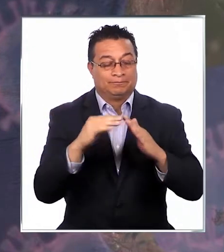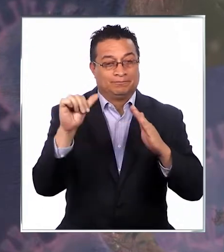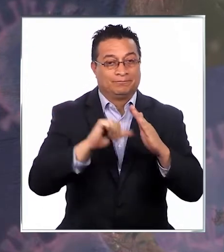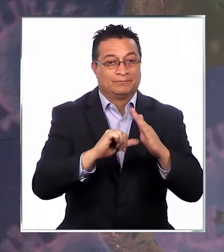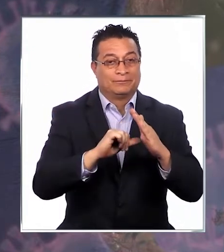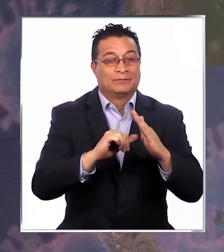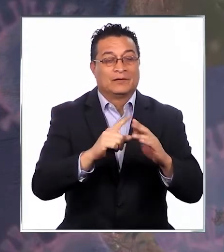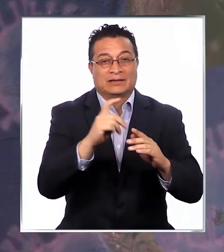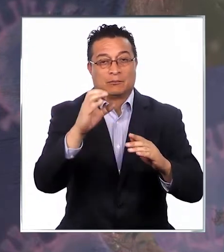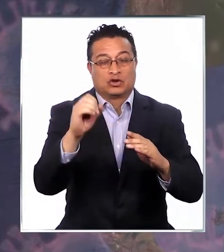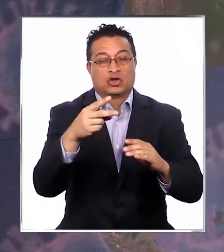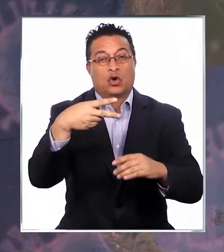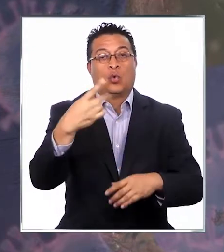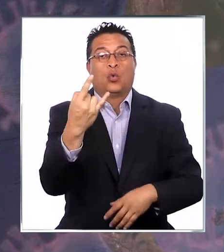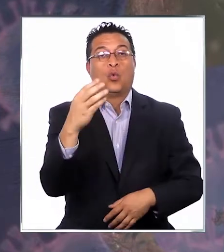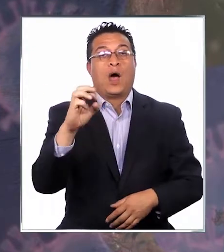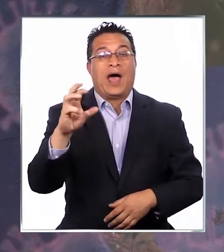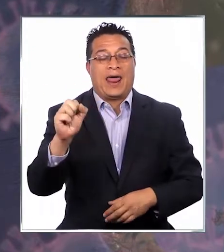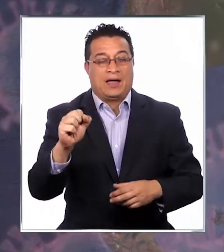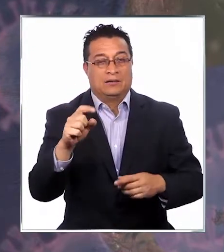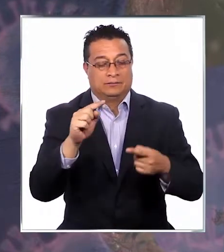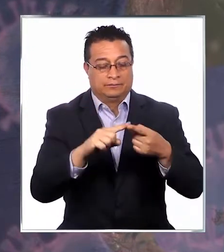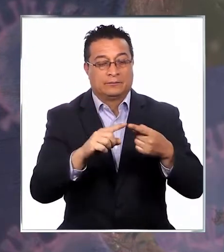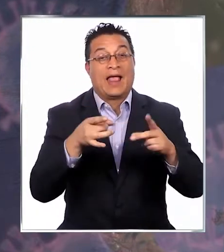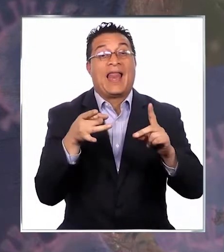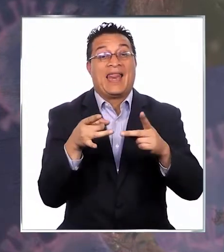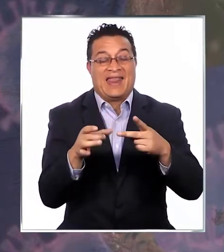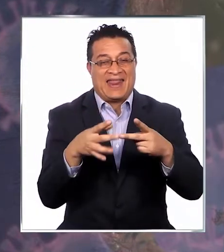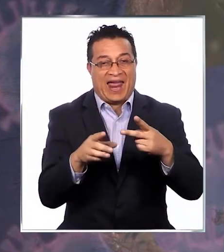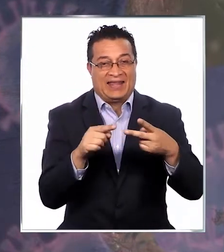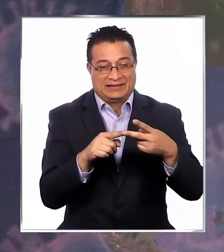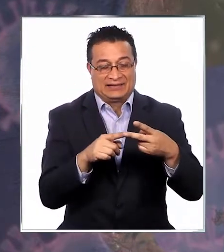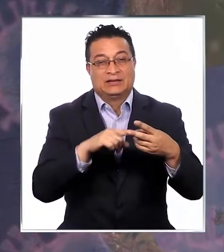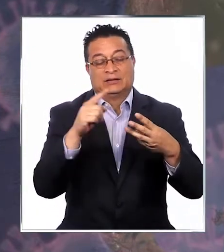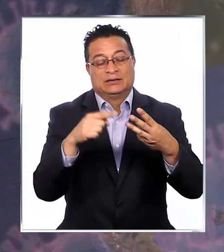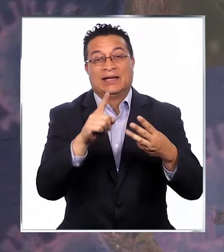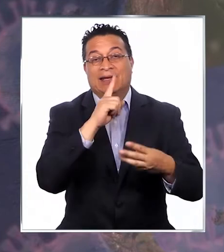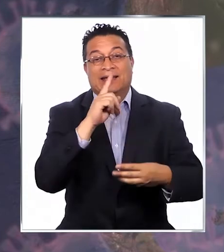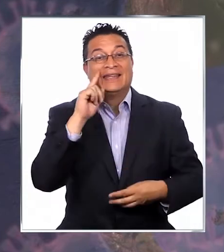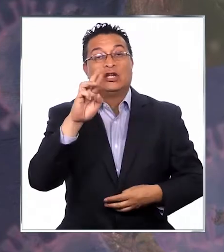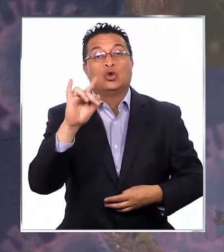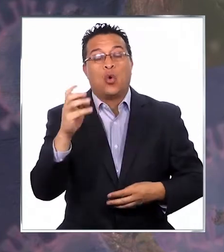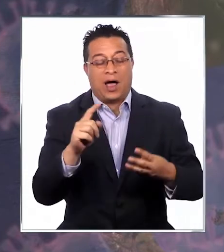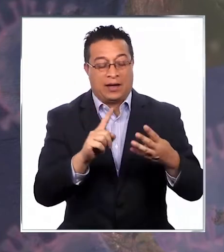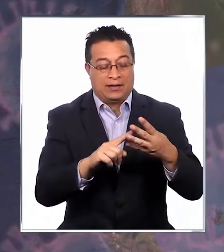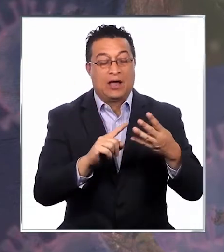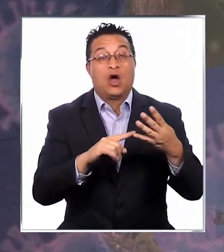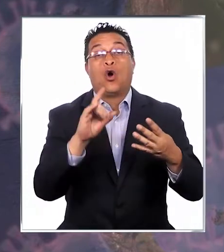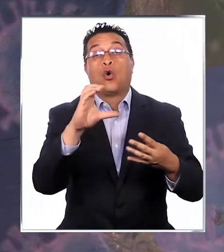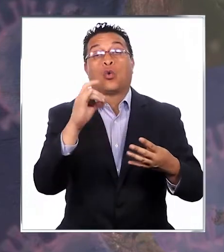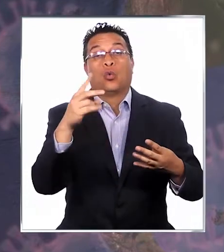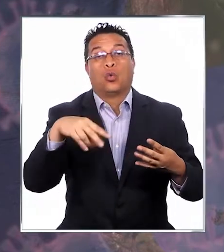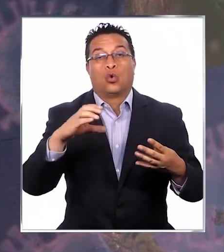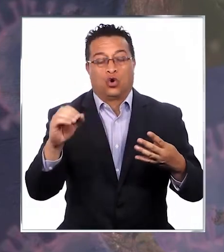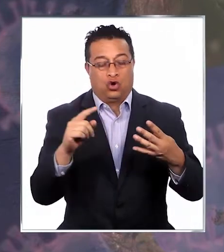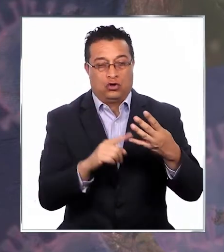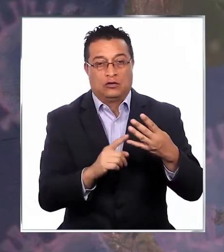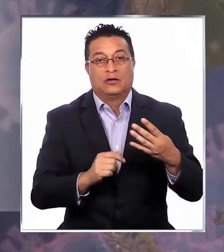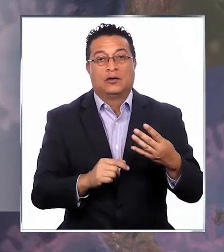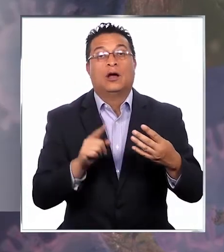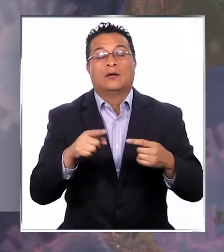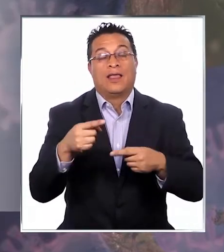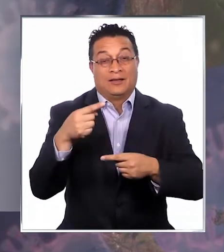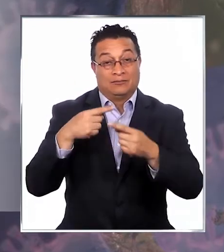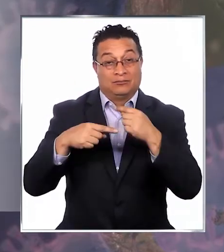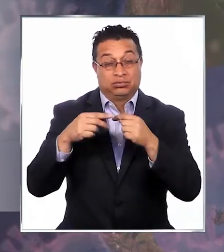bajo cuarentena total Guara en la región de Tarapacá, Linares en el Maule, Tirúa en Bio Bio y Cunco en la Araucanía.